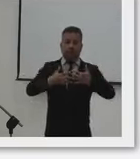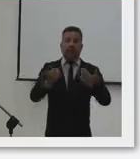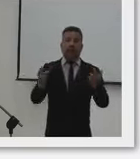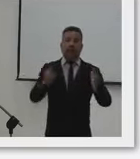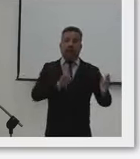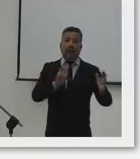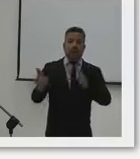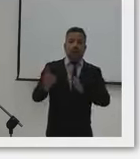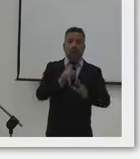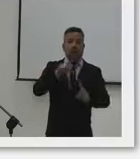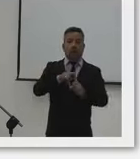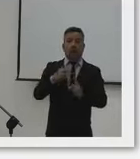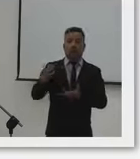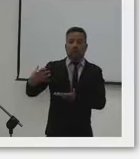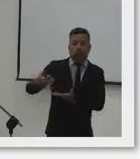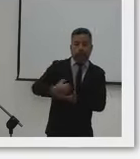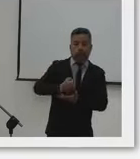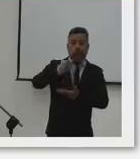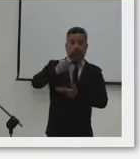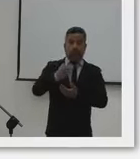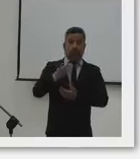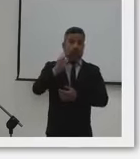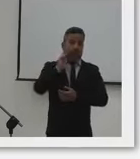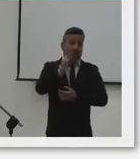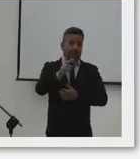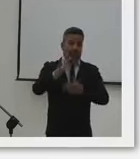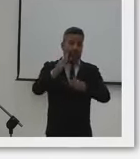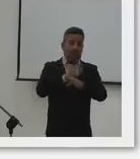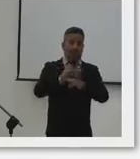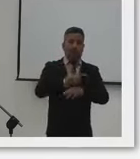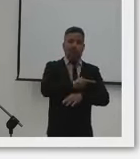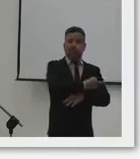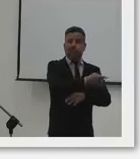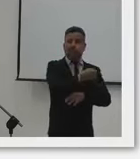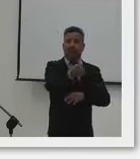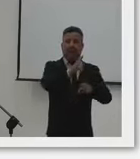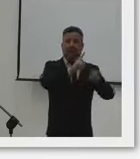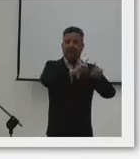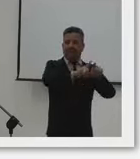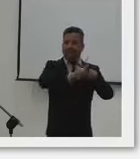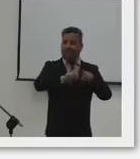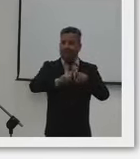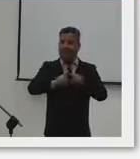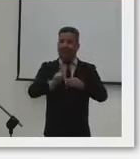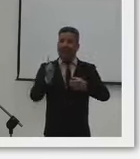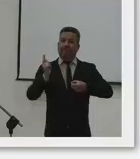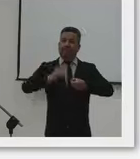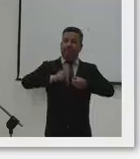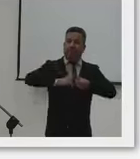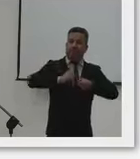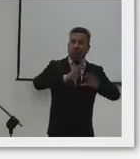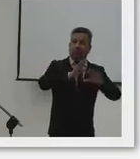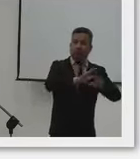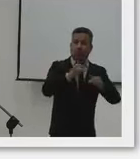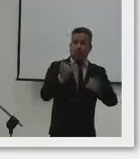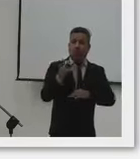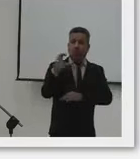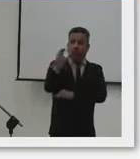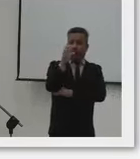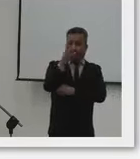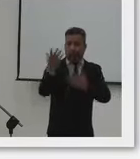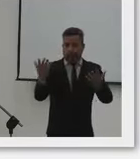para la consecución de recursos. Si ustedes miran la gran problemática que están viviendo las diferentes federaciones